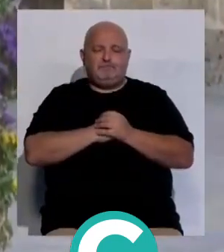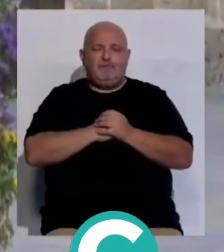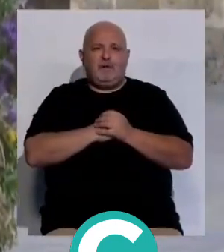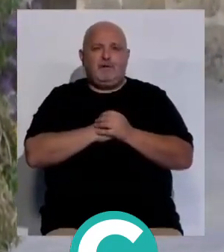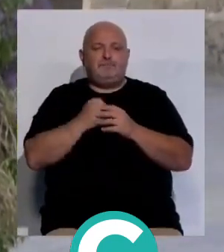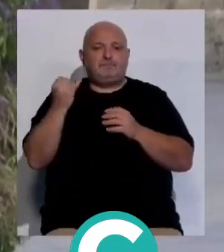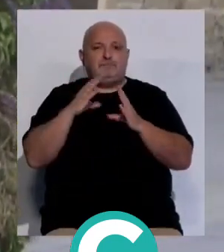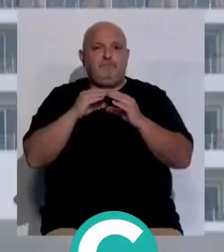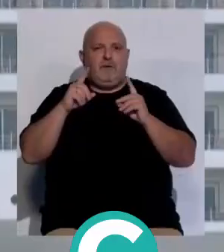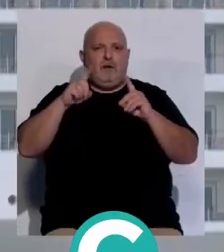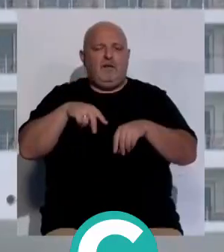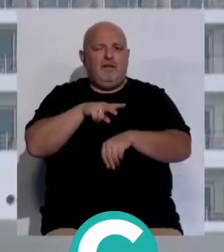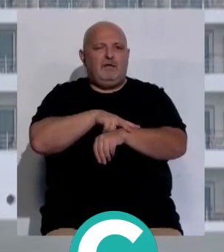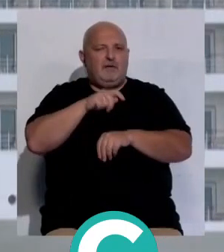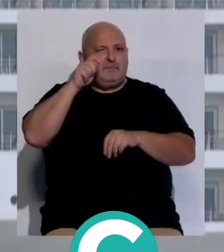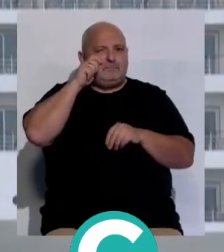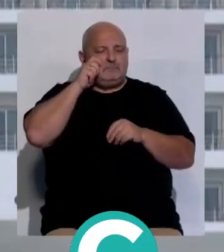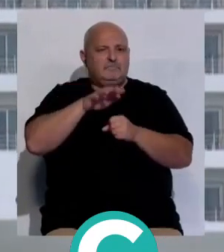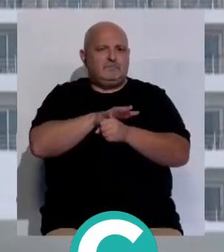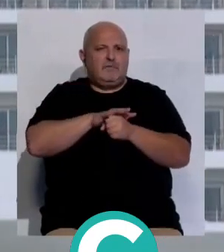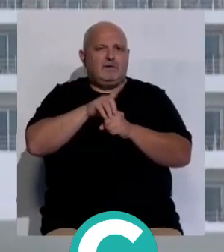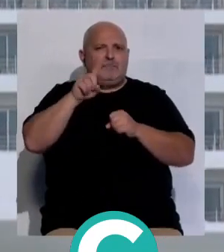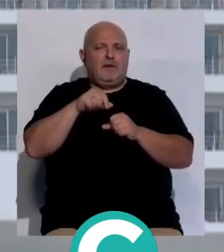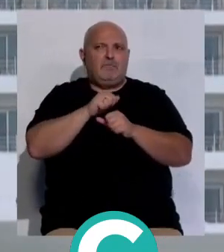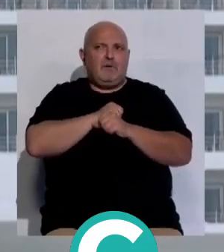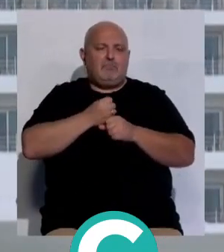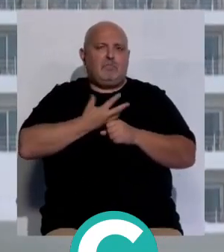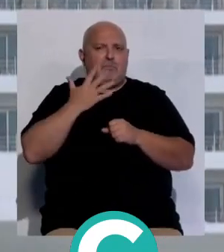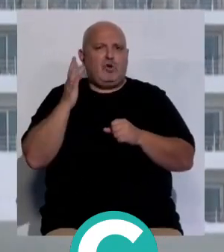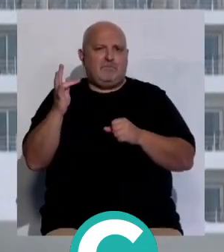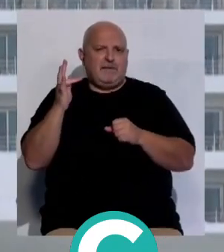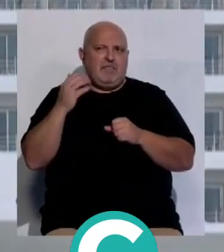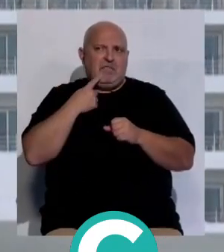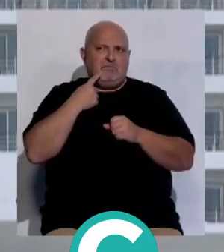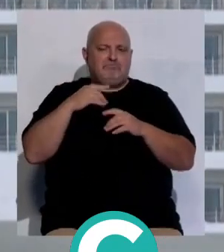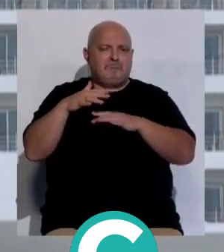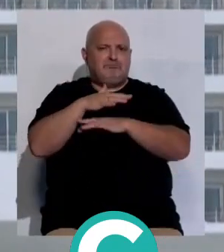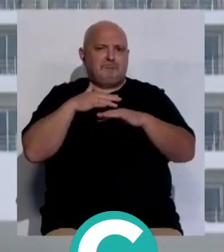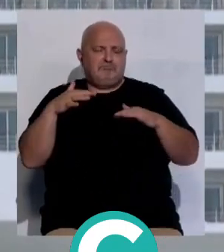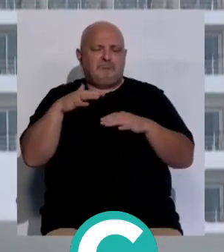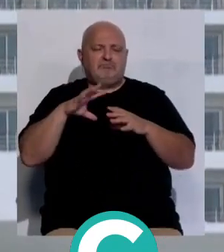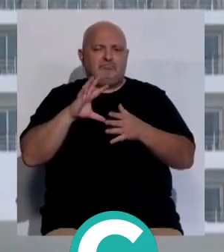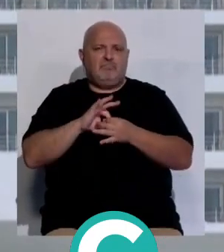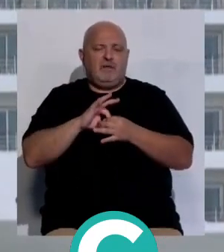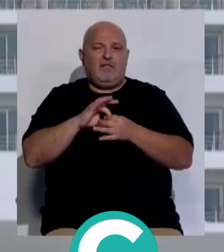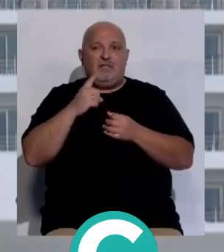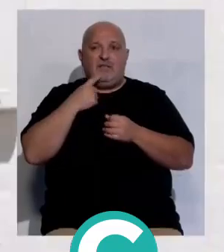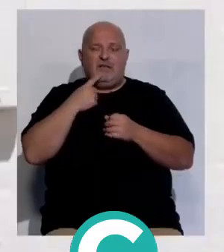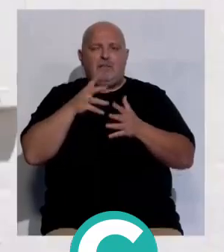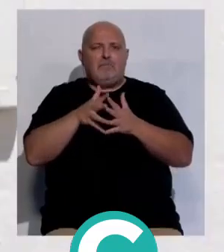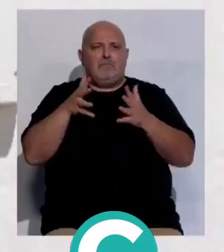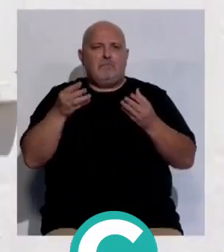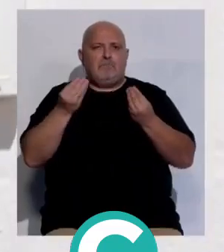Desde la Junta de Andalucía, el delegado de Turismo en la provincia también se expresa optimista con respecto a las previsiones estivales y añade el